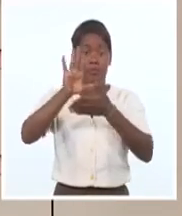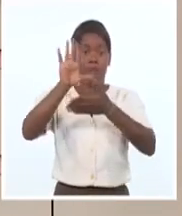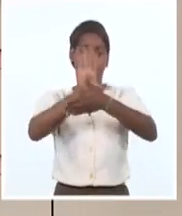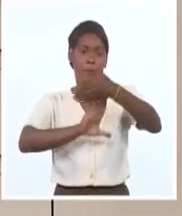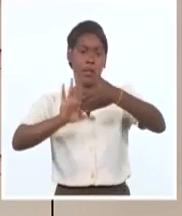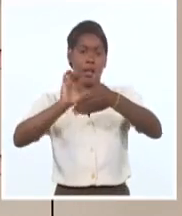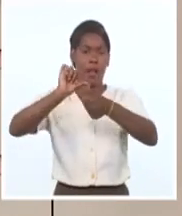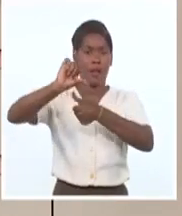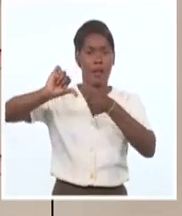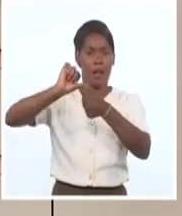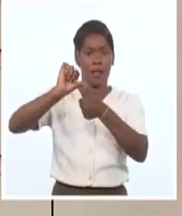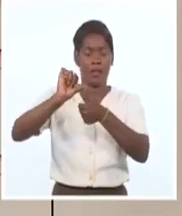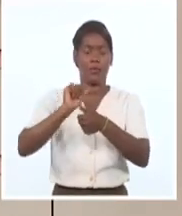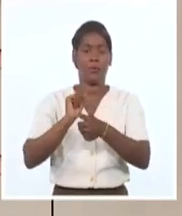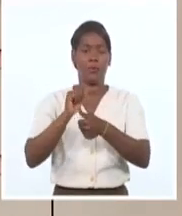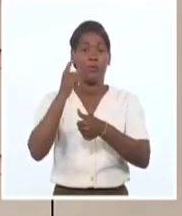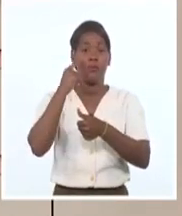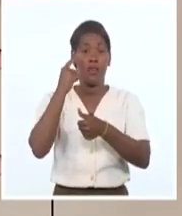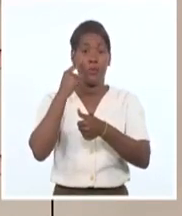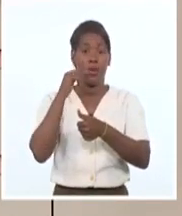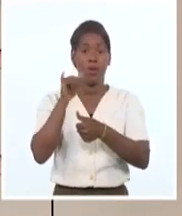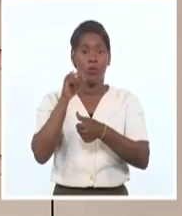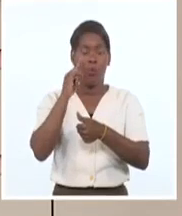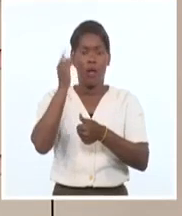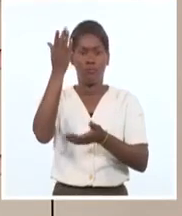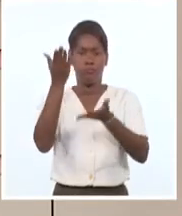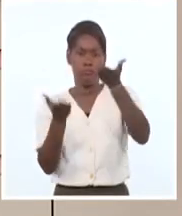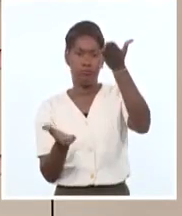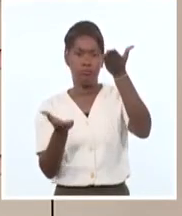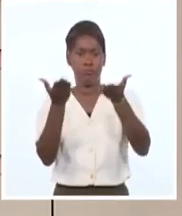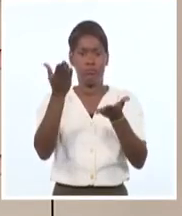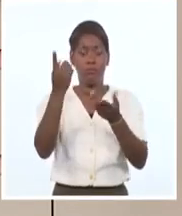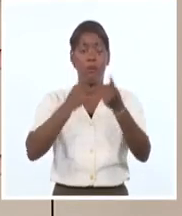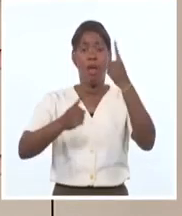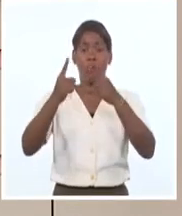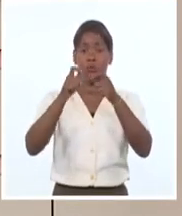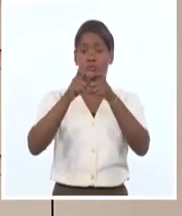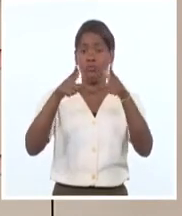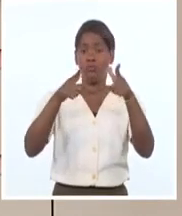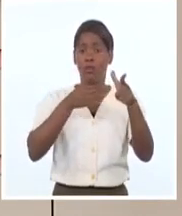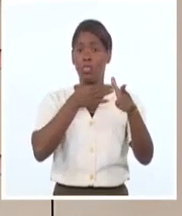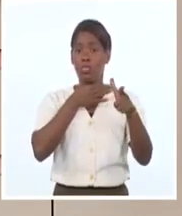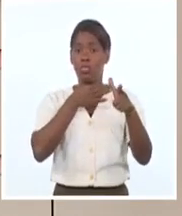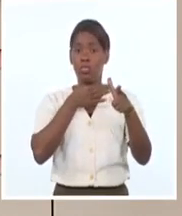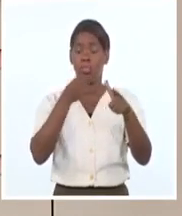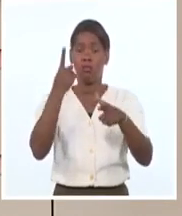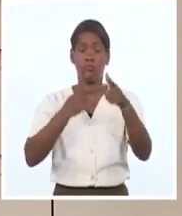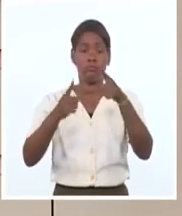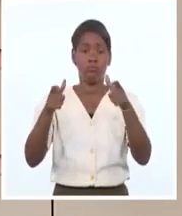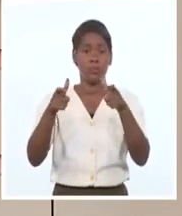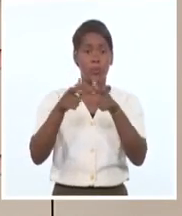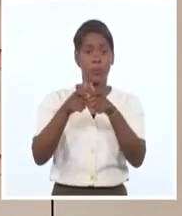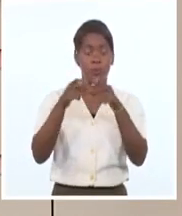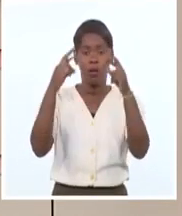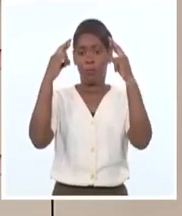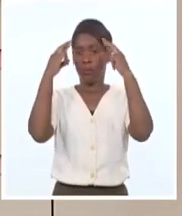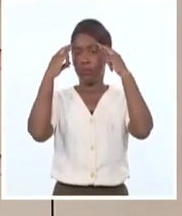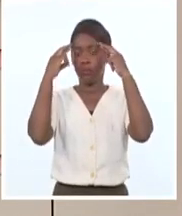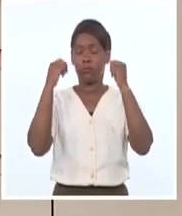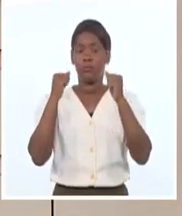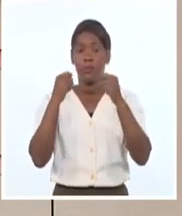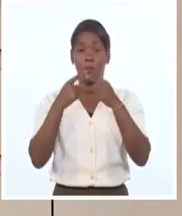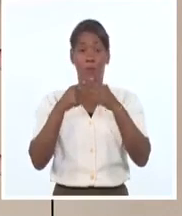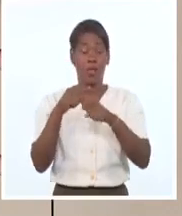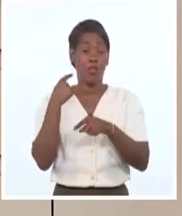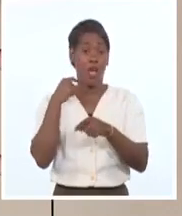y el Caribe, marcada por la profunda desigualdad, donde 30 millones de personas ingresaron a la estadística de pobreza extrema en